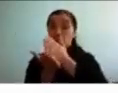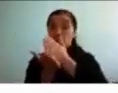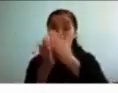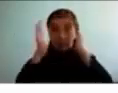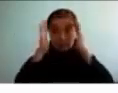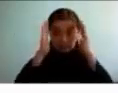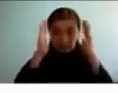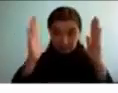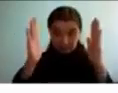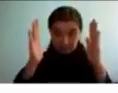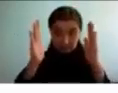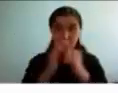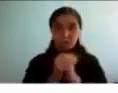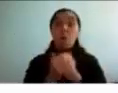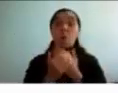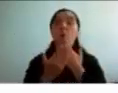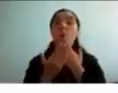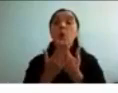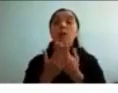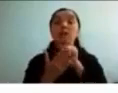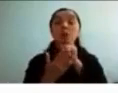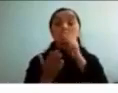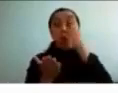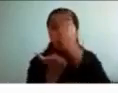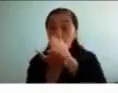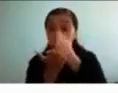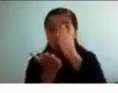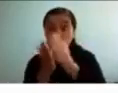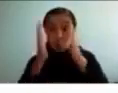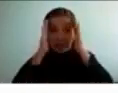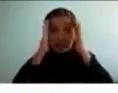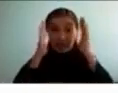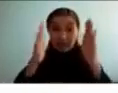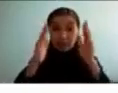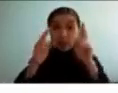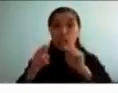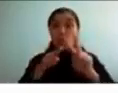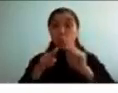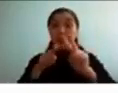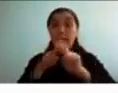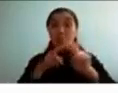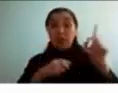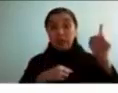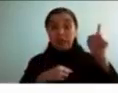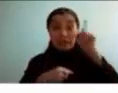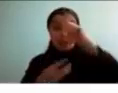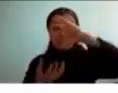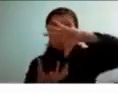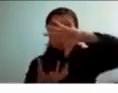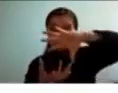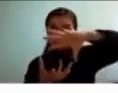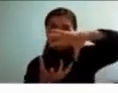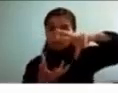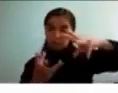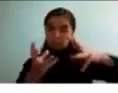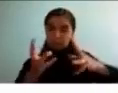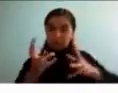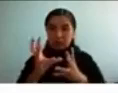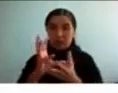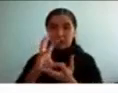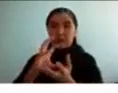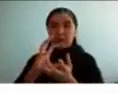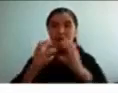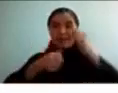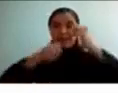Cuando hablamos de conducta atencional nos referimos a una acción compleja que requiere de la acción orquestada a diferentes sistemas cerebrales con el